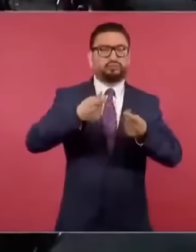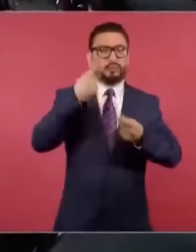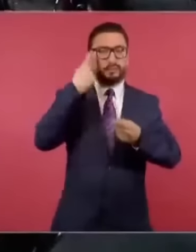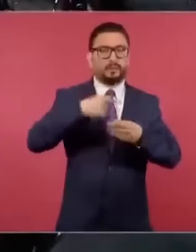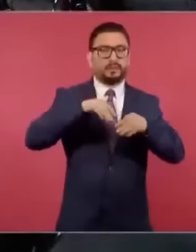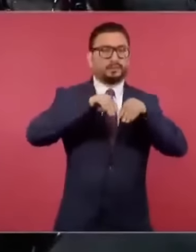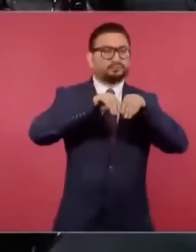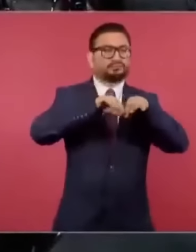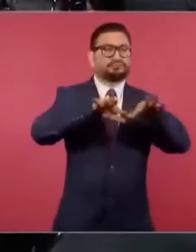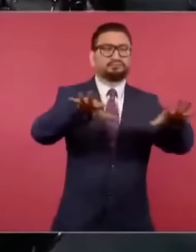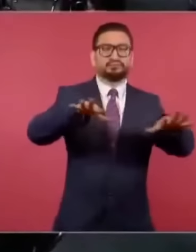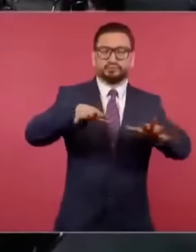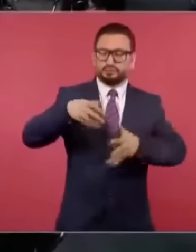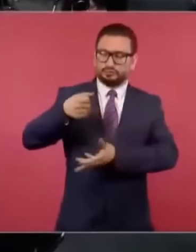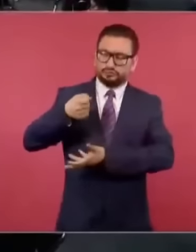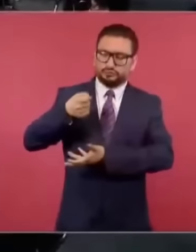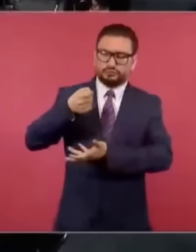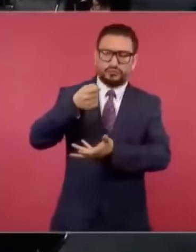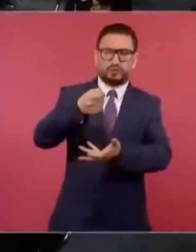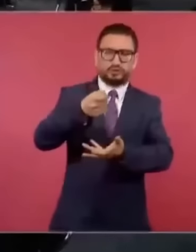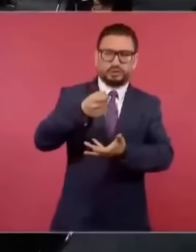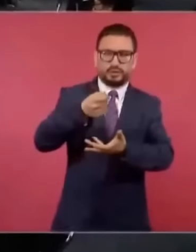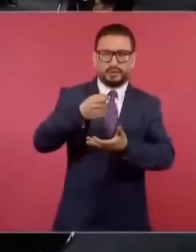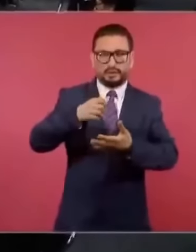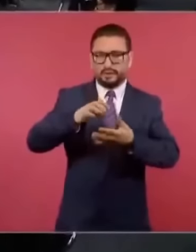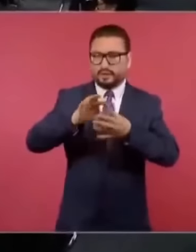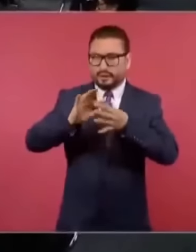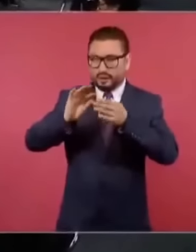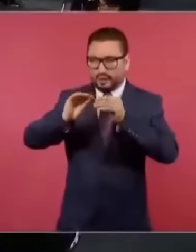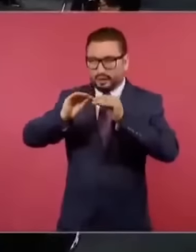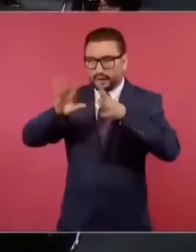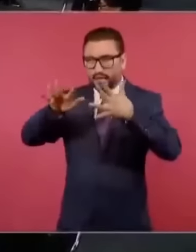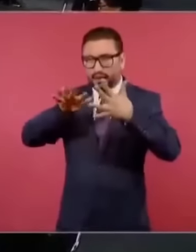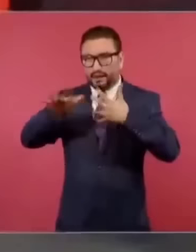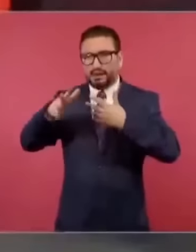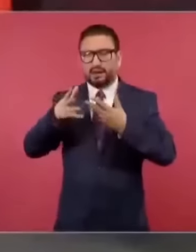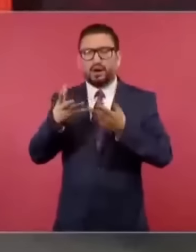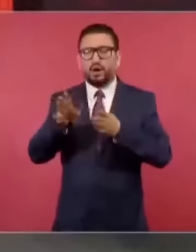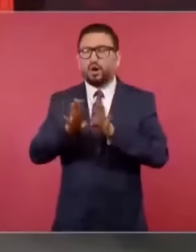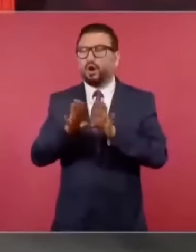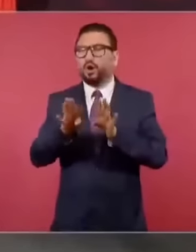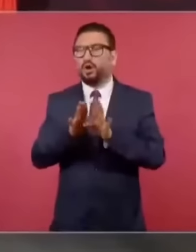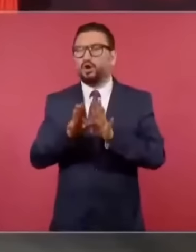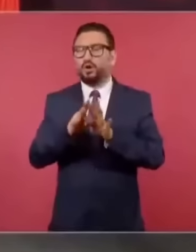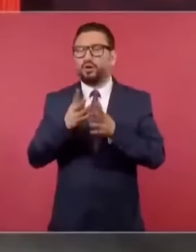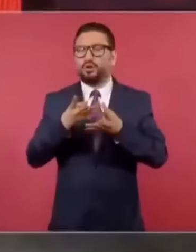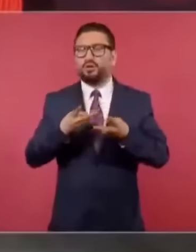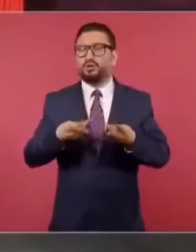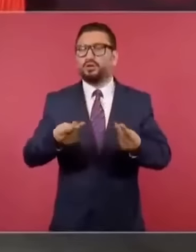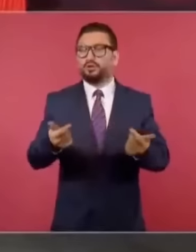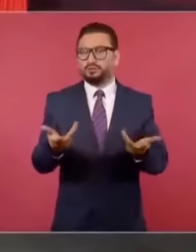¿Por qué no se va a transparentar y que sea para